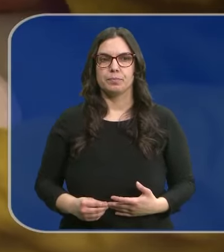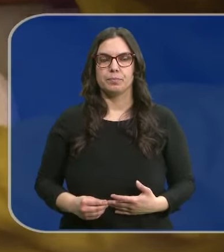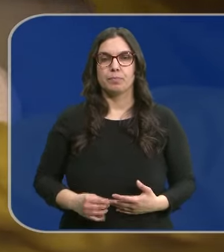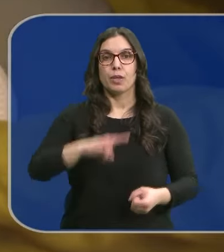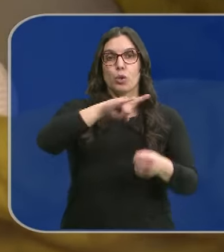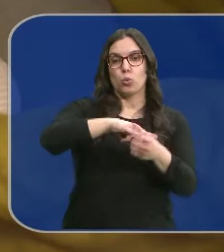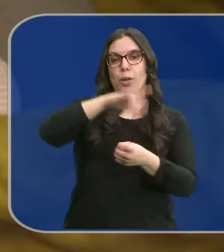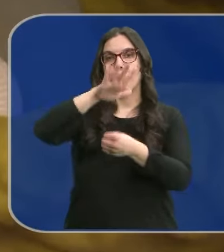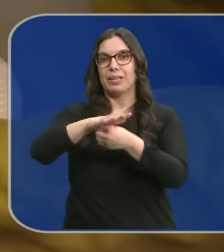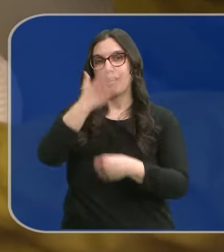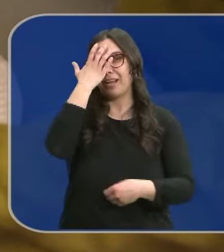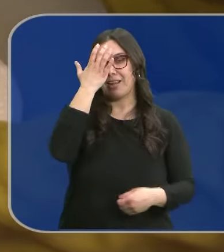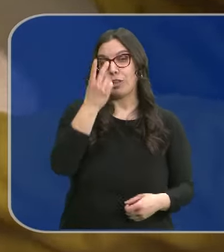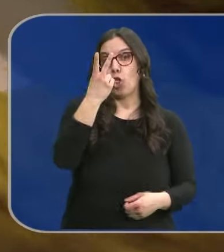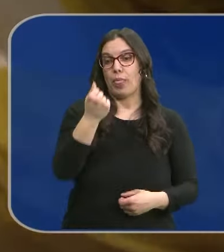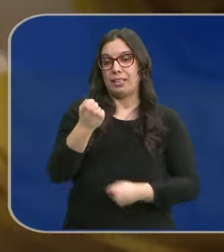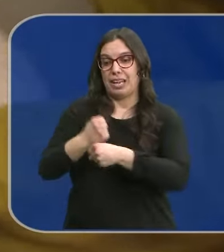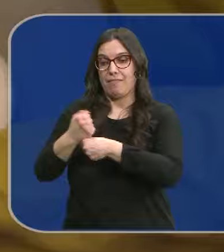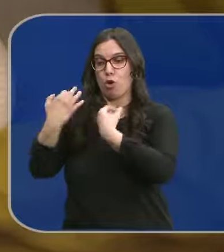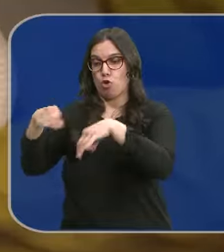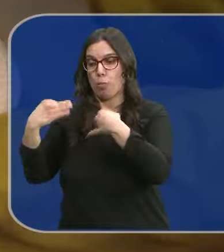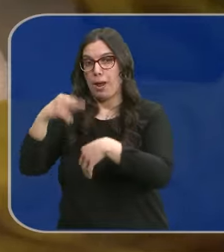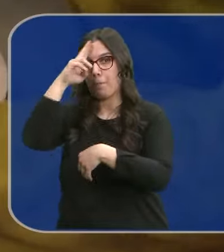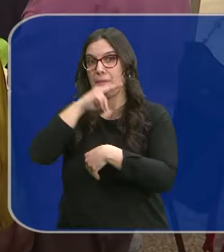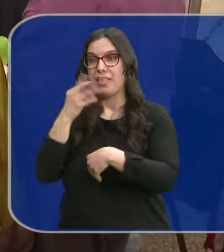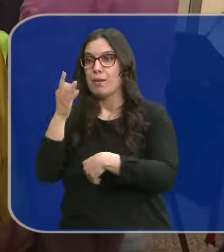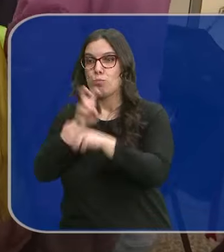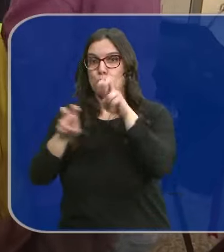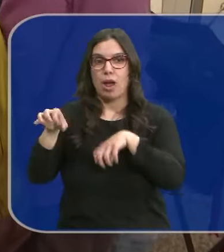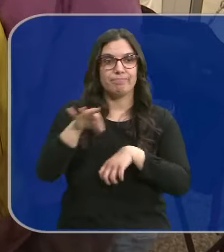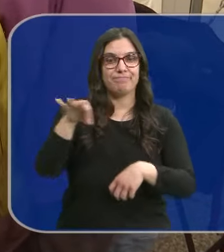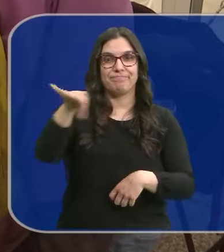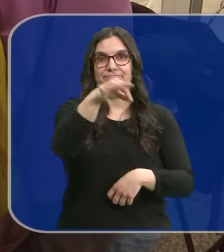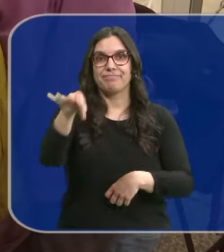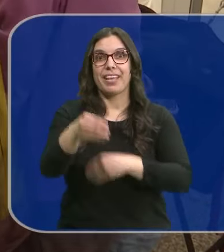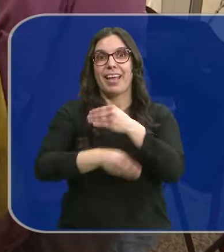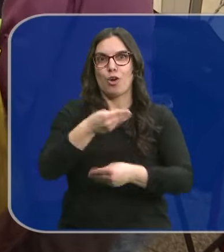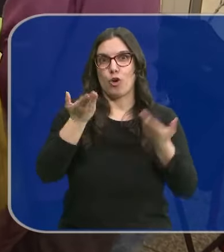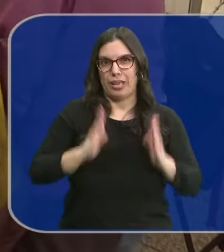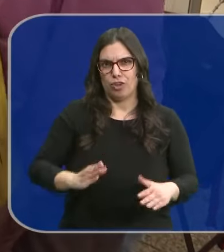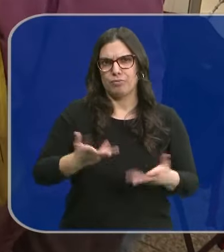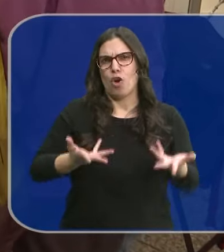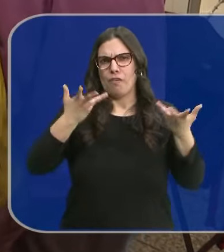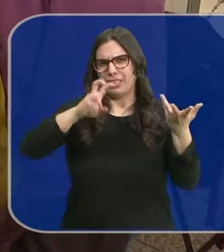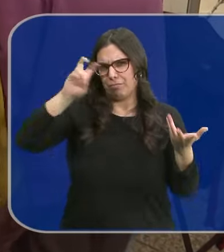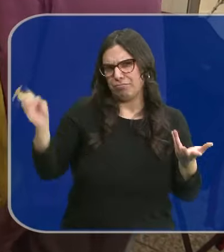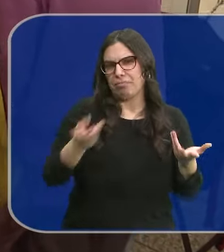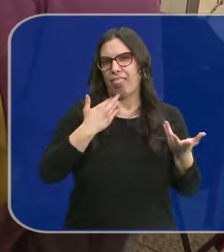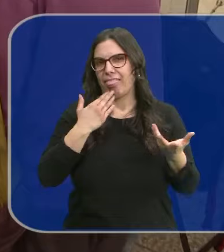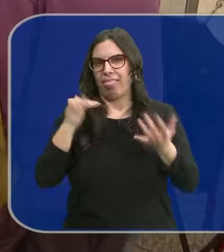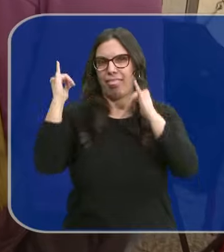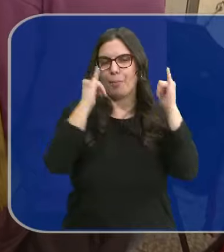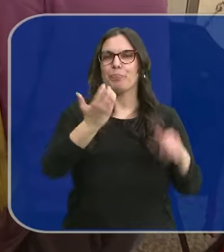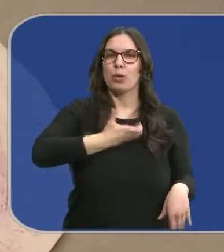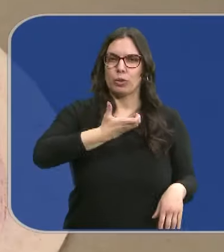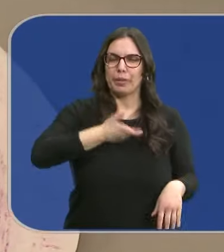Lunes y martes de carnaval, dos días laborables en los que los padres tienen que buscar alternativas para poder conciliar. La oferta es amplia y bastante lúdica. Los